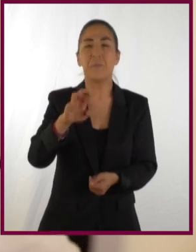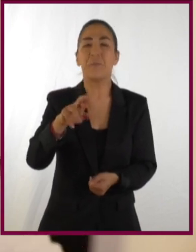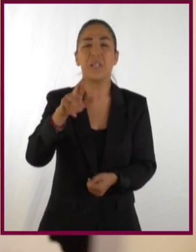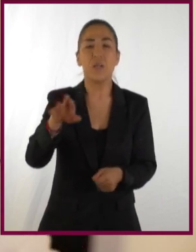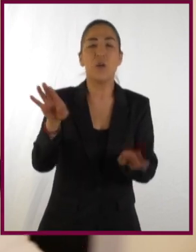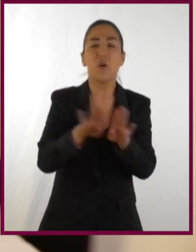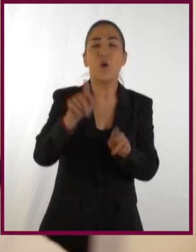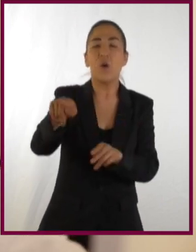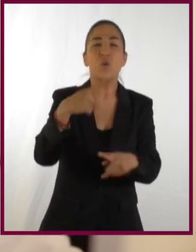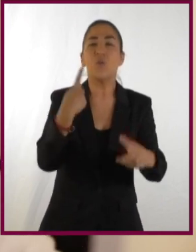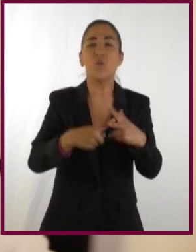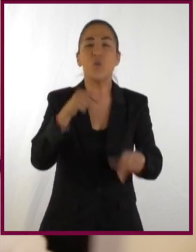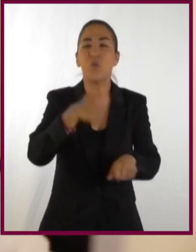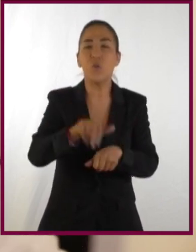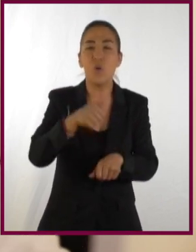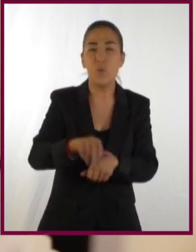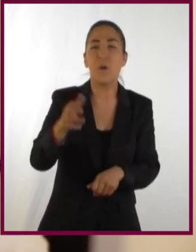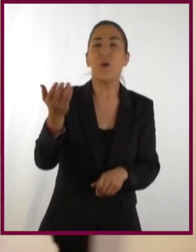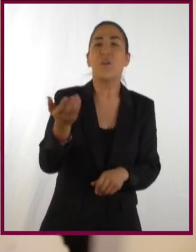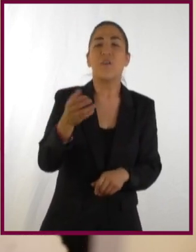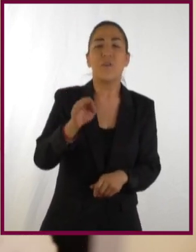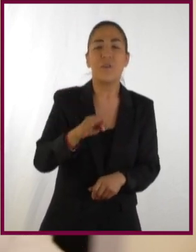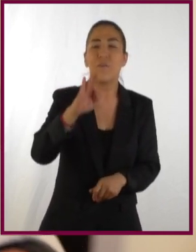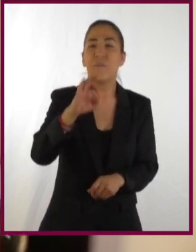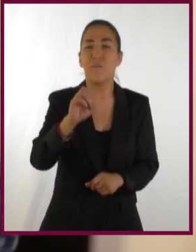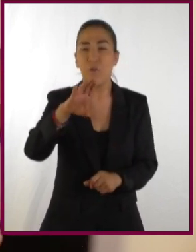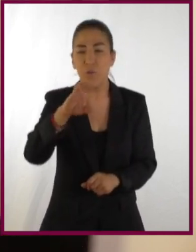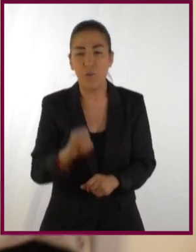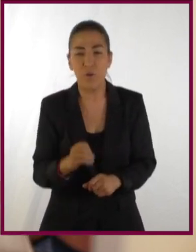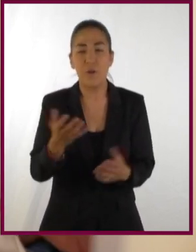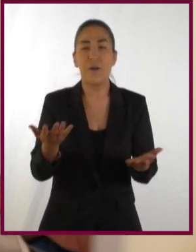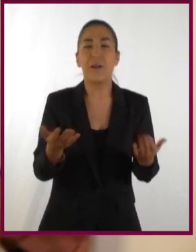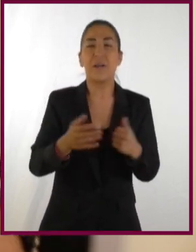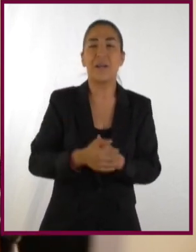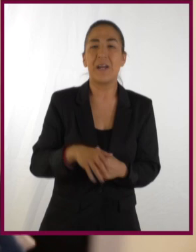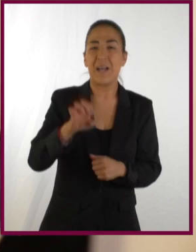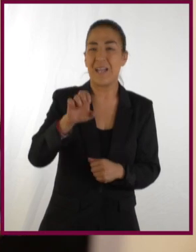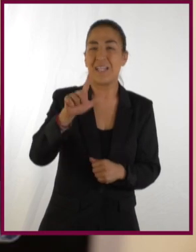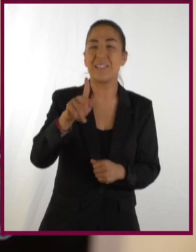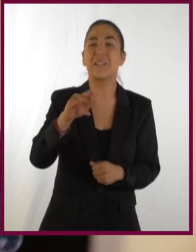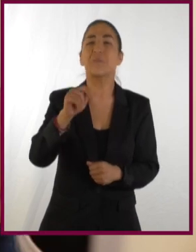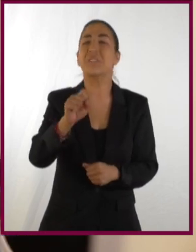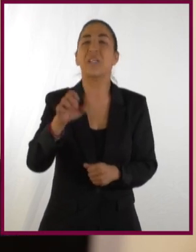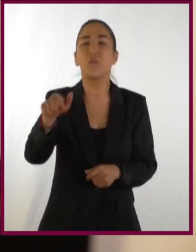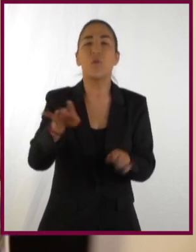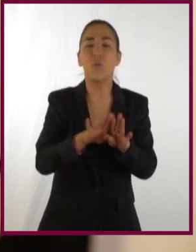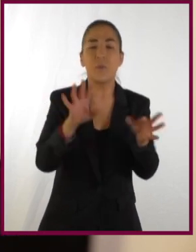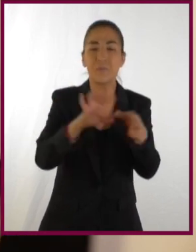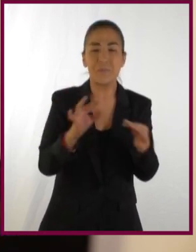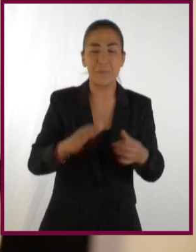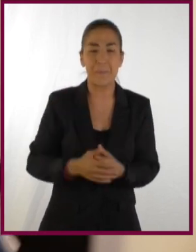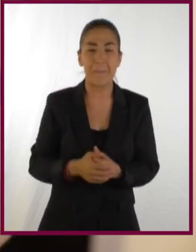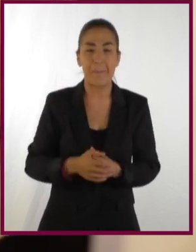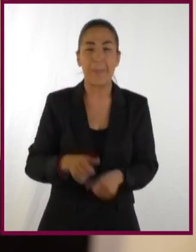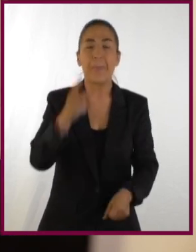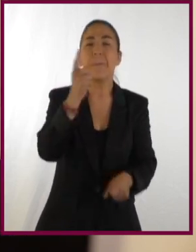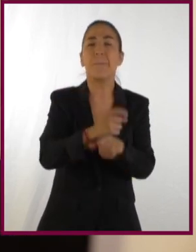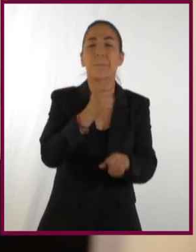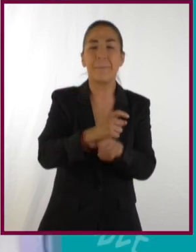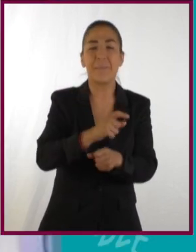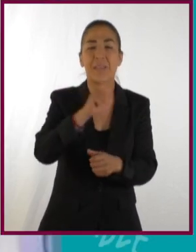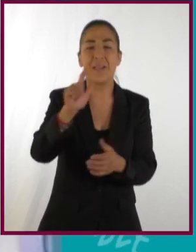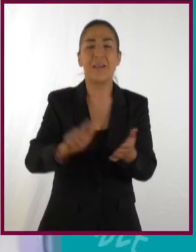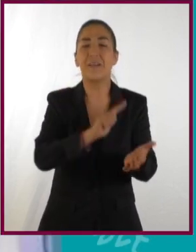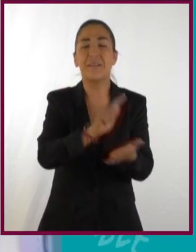de Kepler, ¿cómo enunciarías matemáticamente los términos de foco o sector del elipse, etcétera?